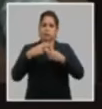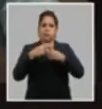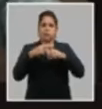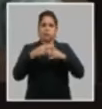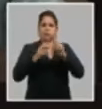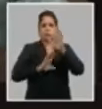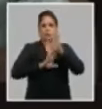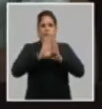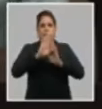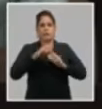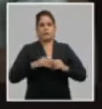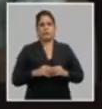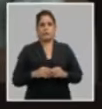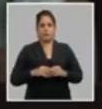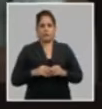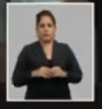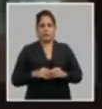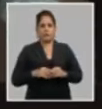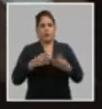socialismo. Muchas gracias.